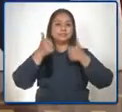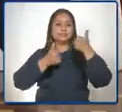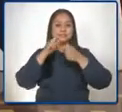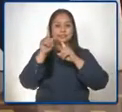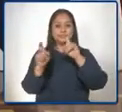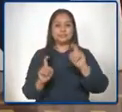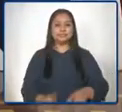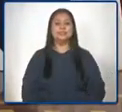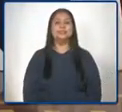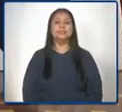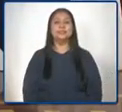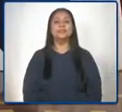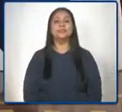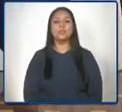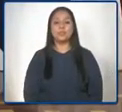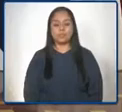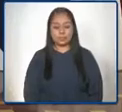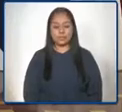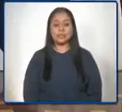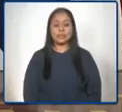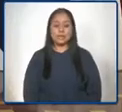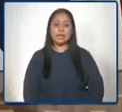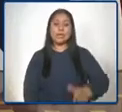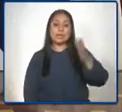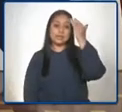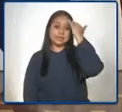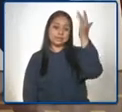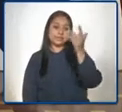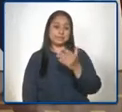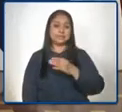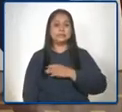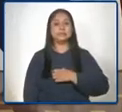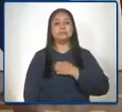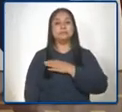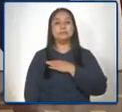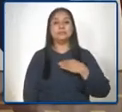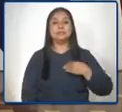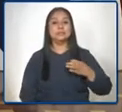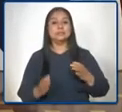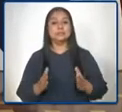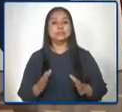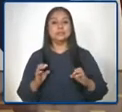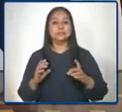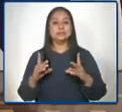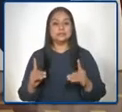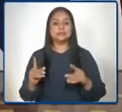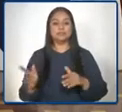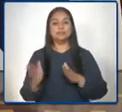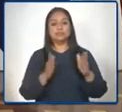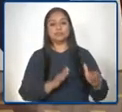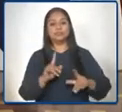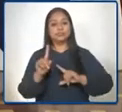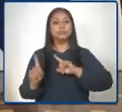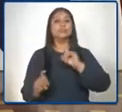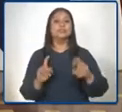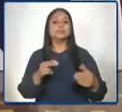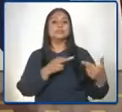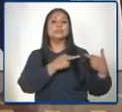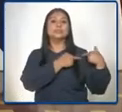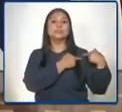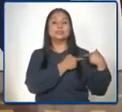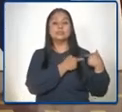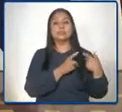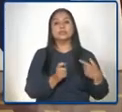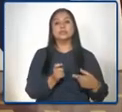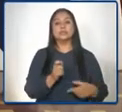agradecemos la intervención de las autoridades del ministerio de educación es momento de pasar a la sección de preguntas a cargo del colega